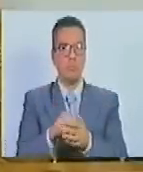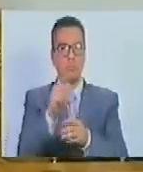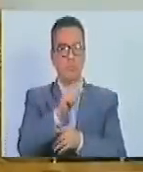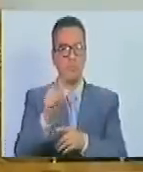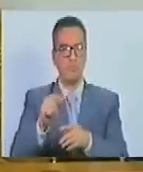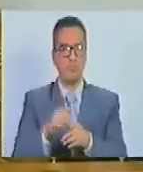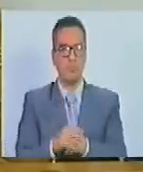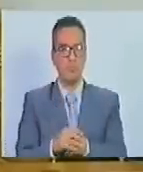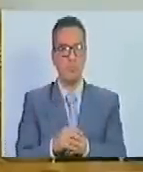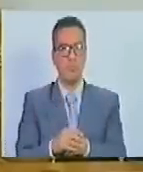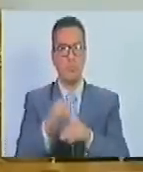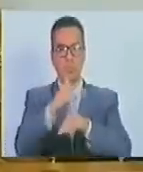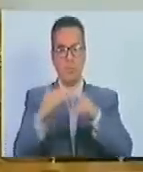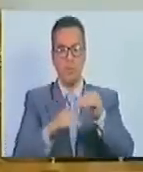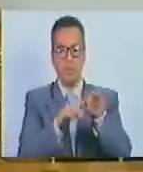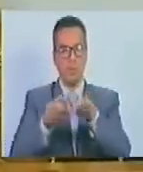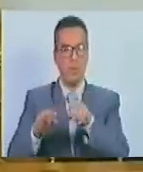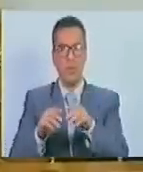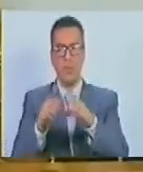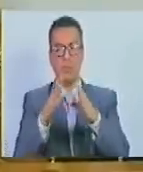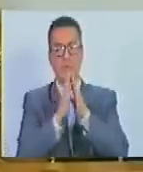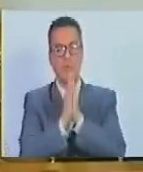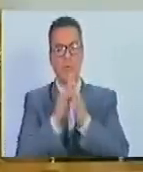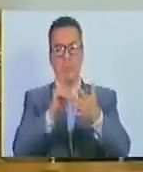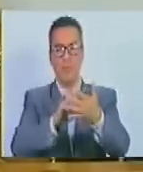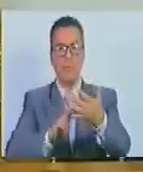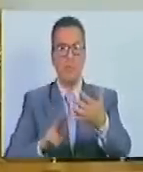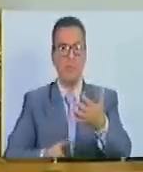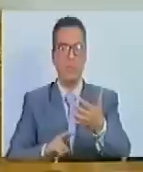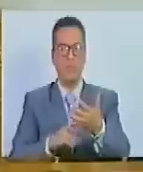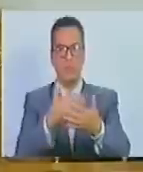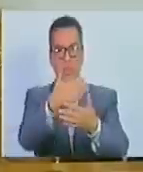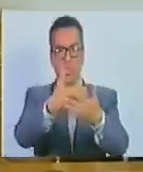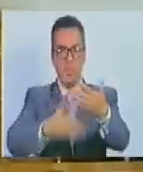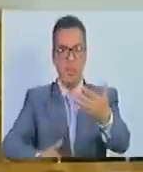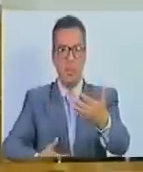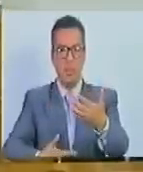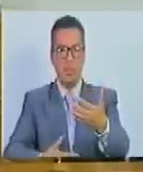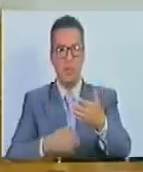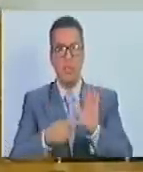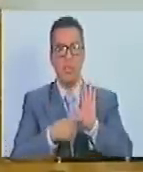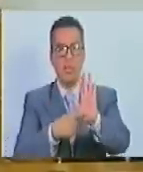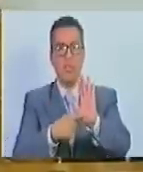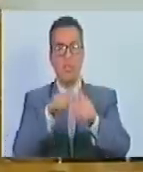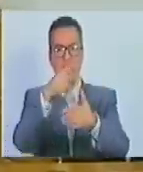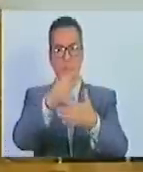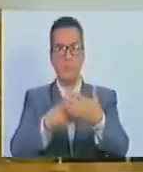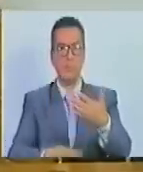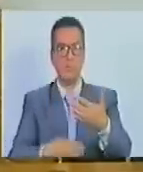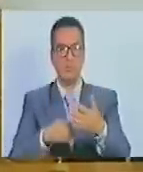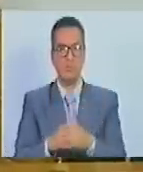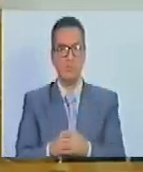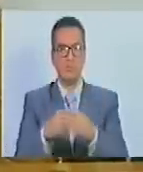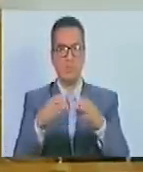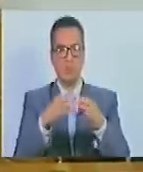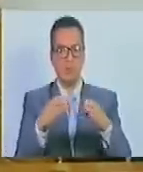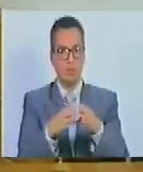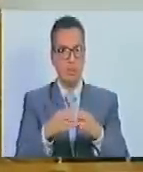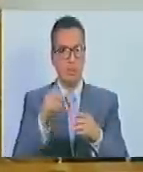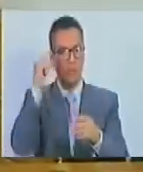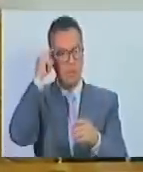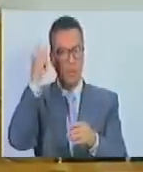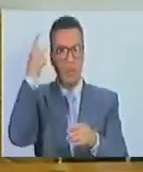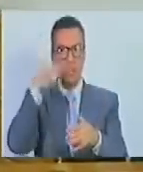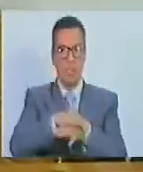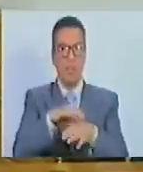Ciudadana Subsecretaria, sirva a dar lectura al acta, a la propuesta de acta de la sesión ordinaria del día